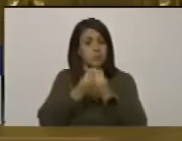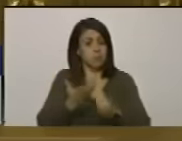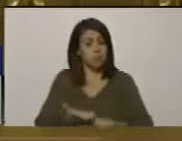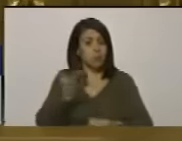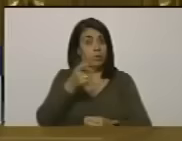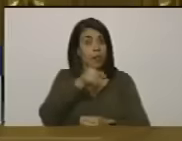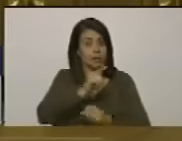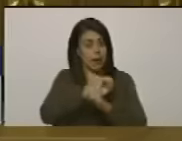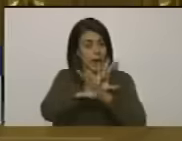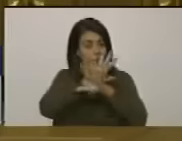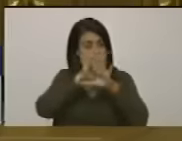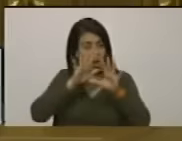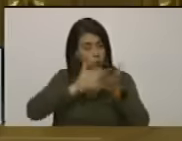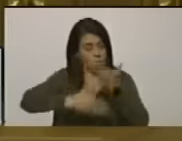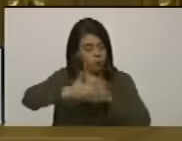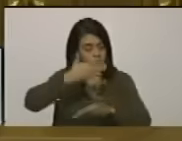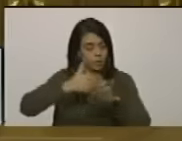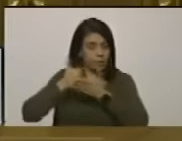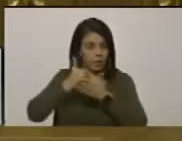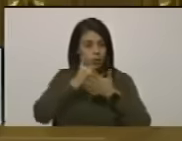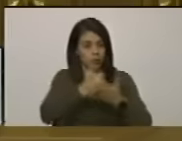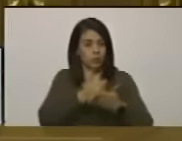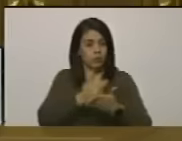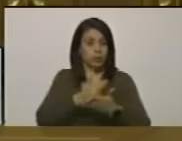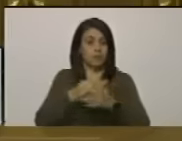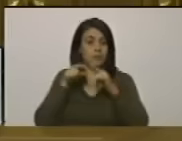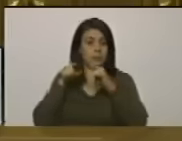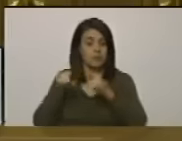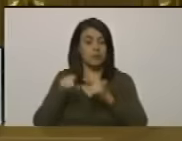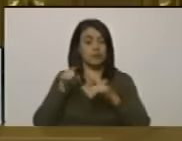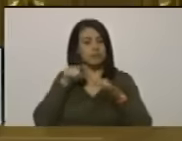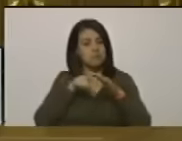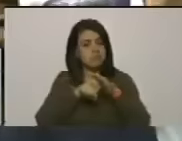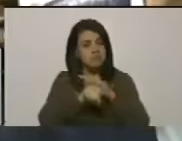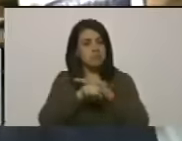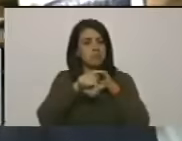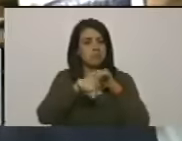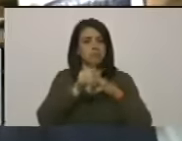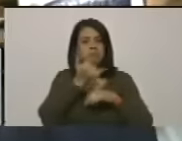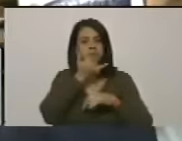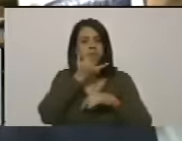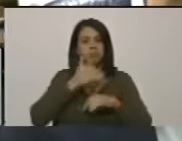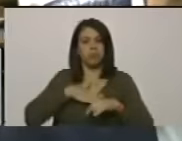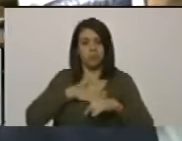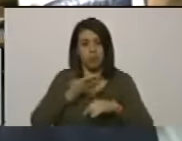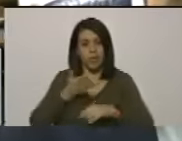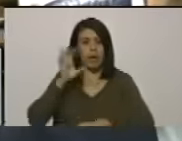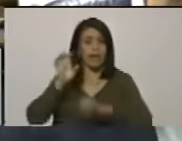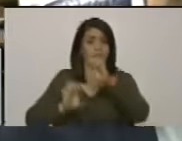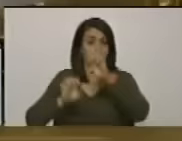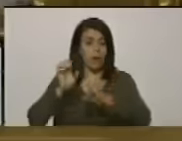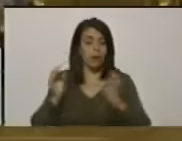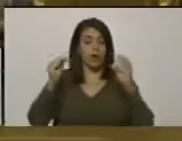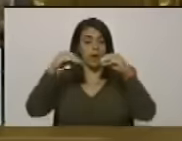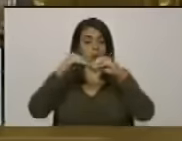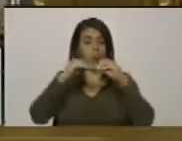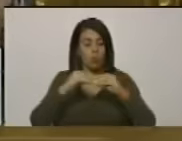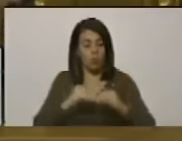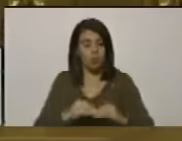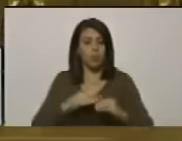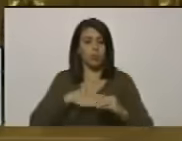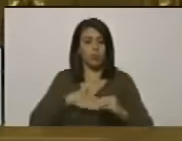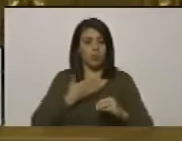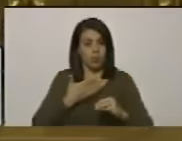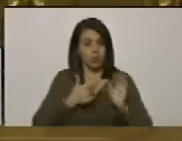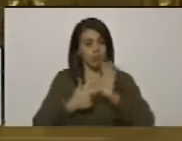rol de la cooperación, bueno, por el rol de la injerencia, a que puedan revisar esos acuerdos y